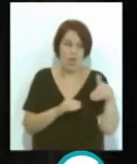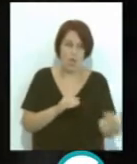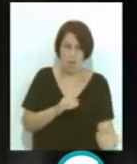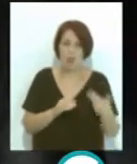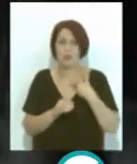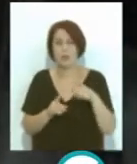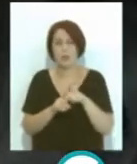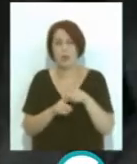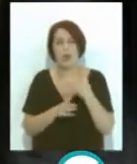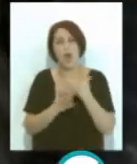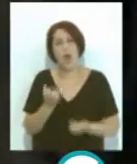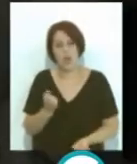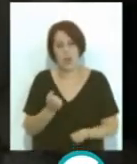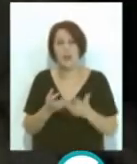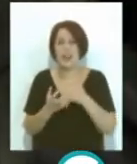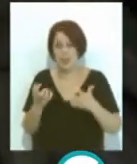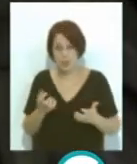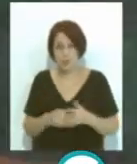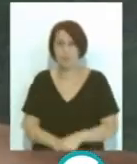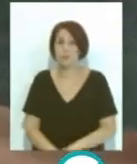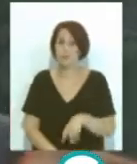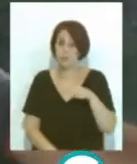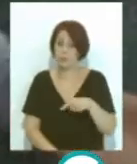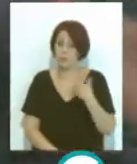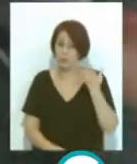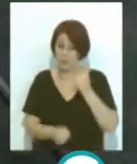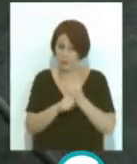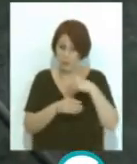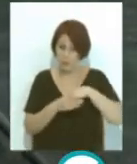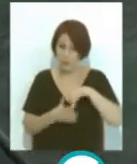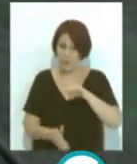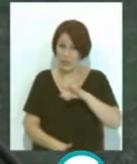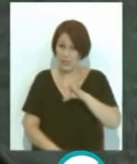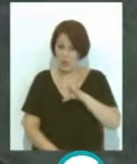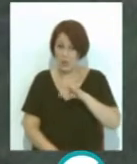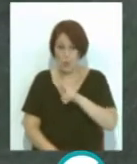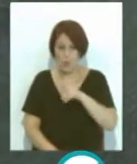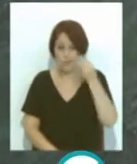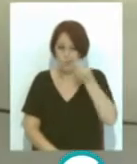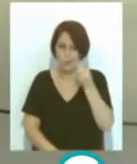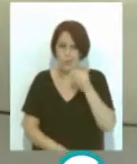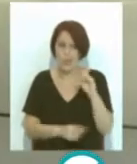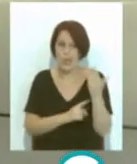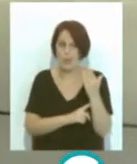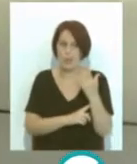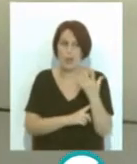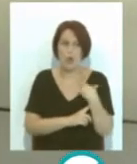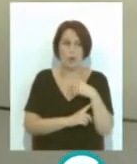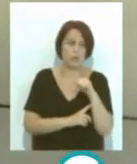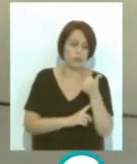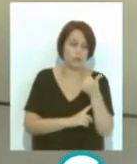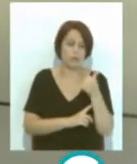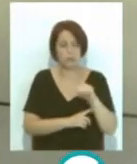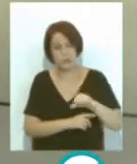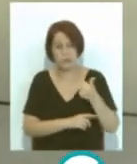a considerarse también falta grave En este caso el operario de la ITV será el que considere que los espejos estén bien colocados